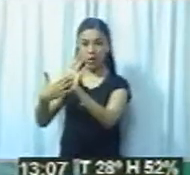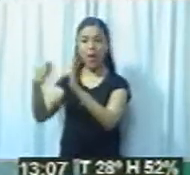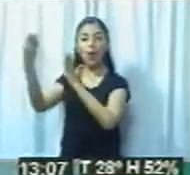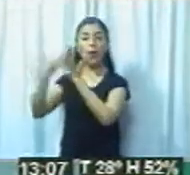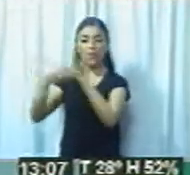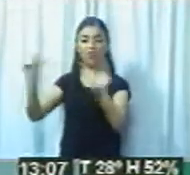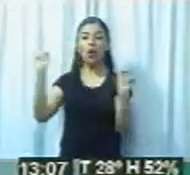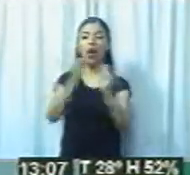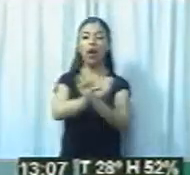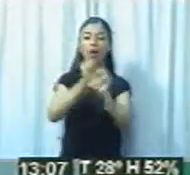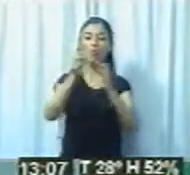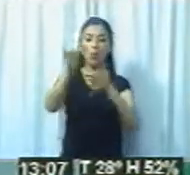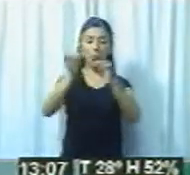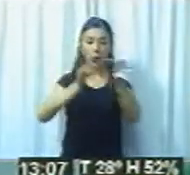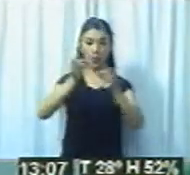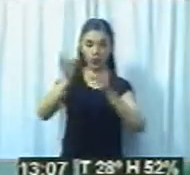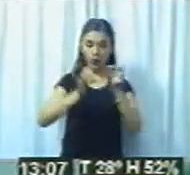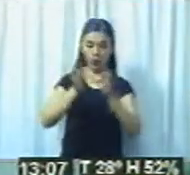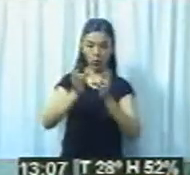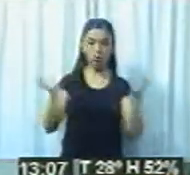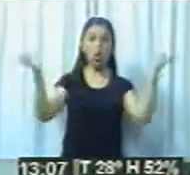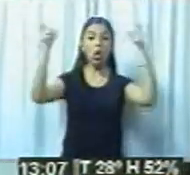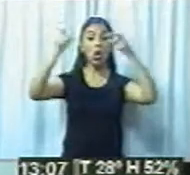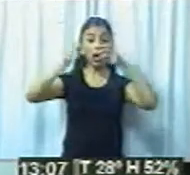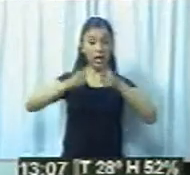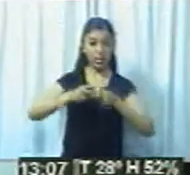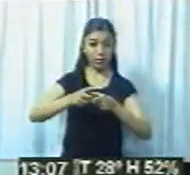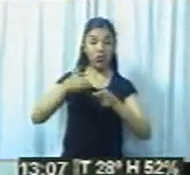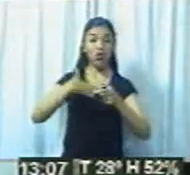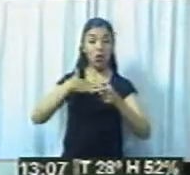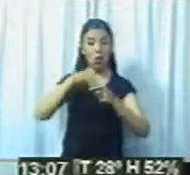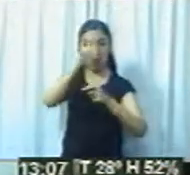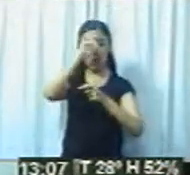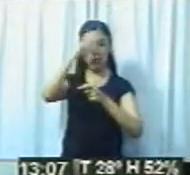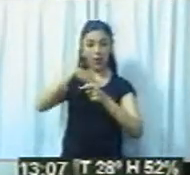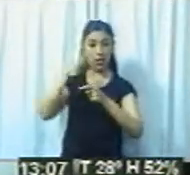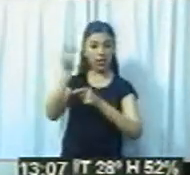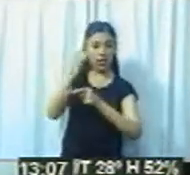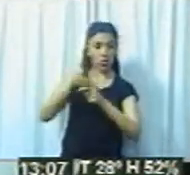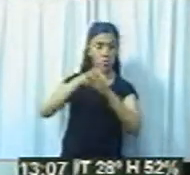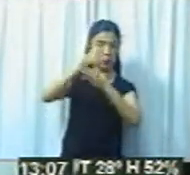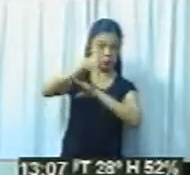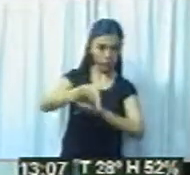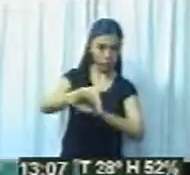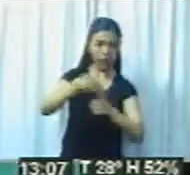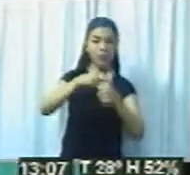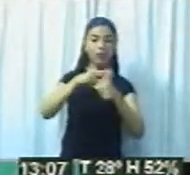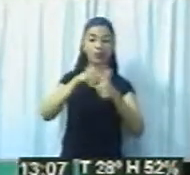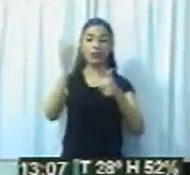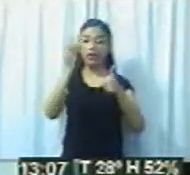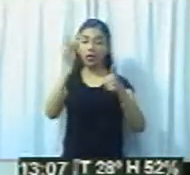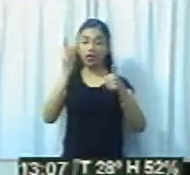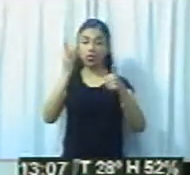participa en ese consejo de la administración donde hay gente también, como estaba